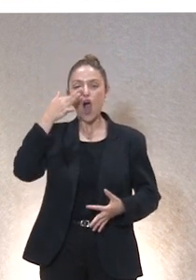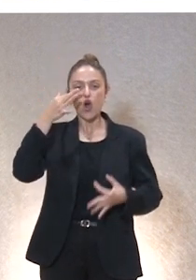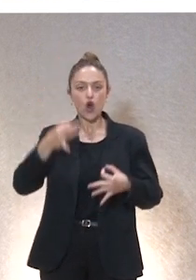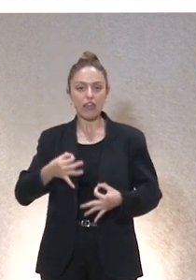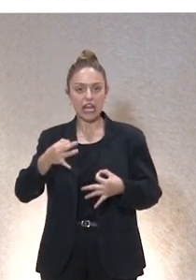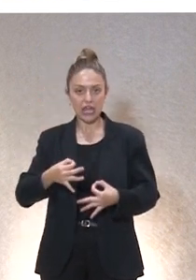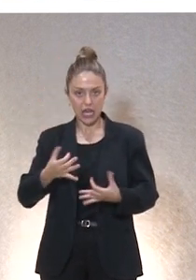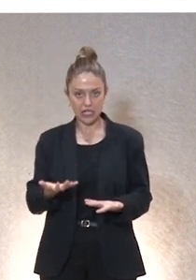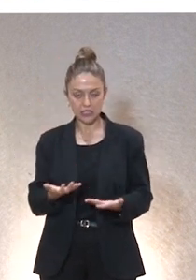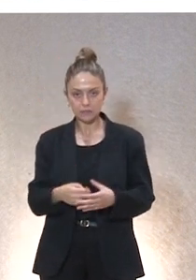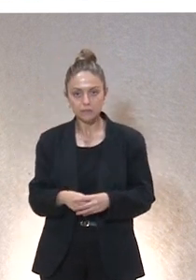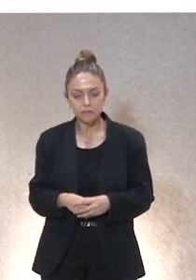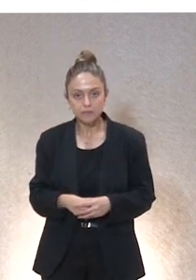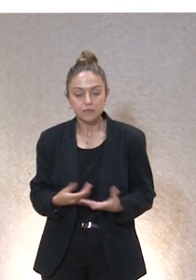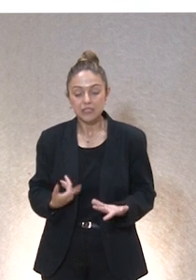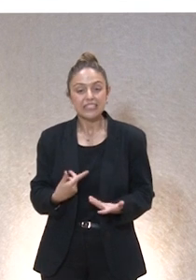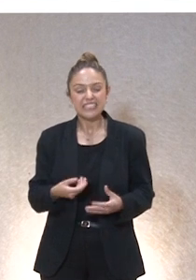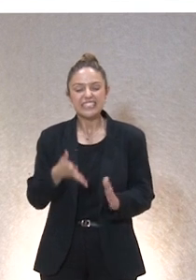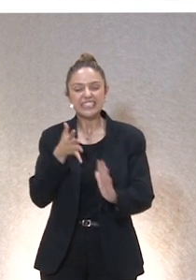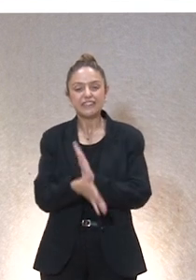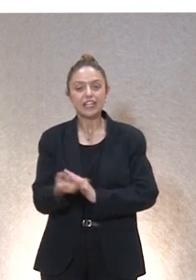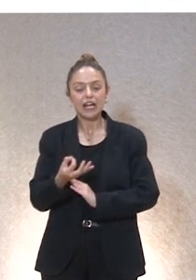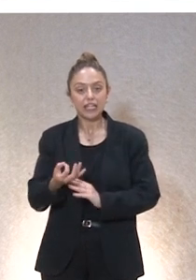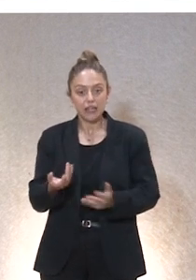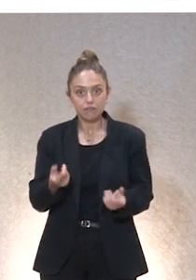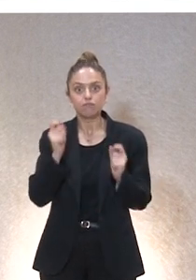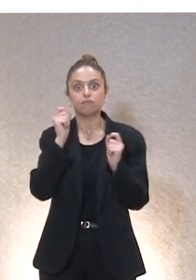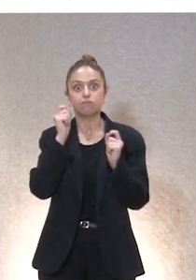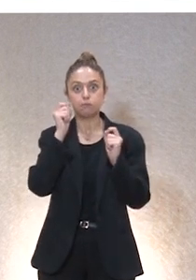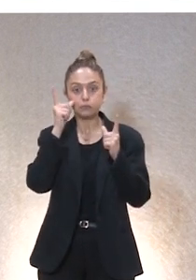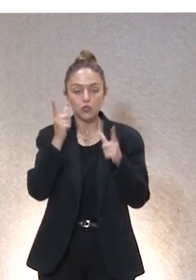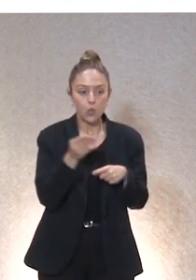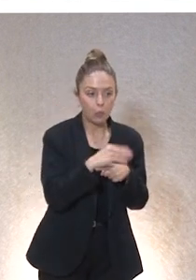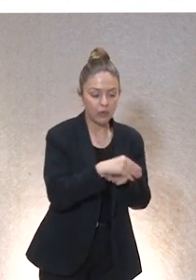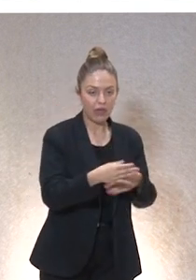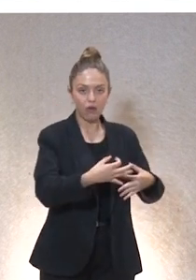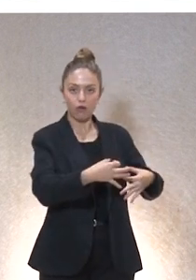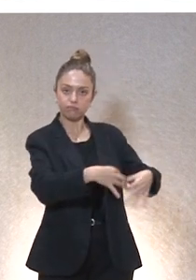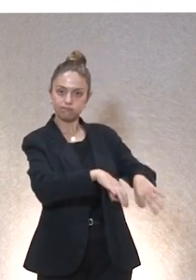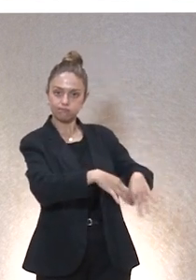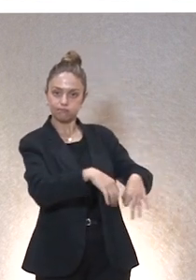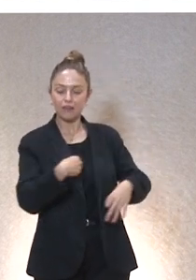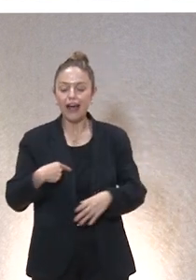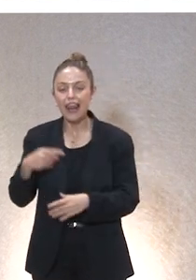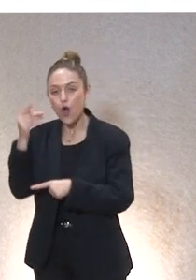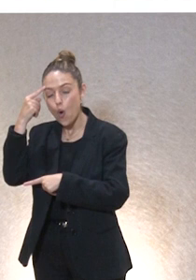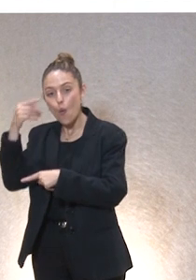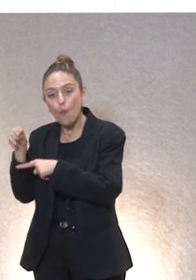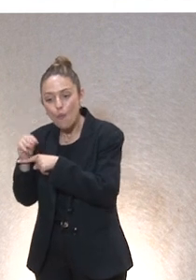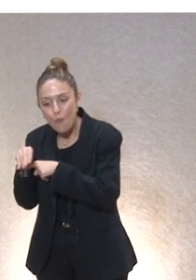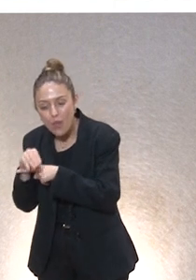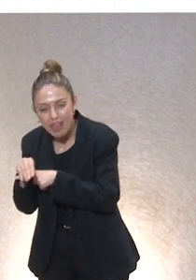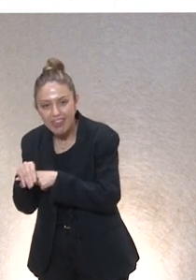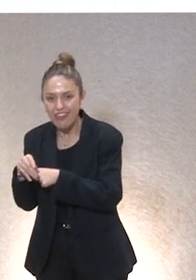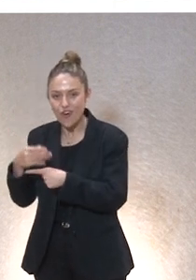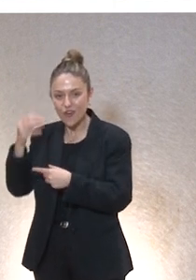inteligencia? Pues darnos cuenta de que tenemos que pasar del cuidado ingenuo al cuidado reflexivo y al cuidado inteligente. A